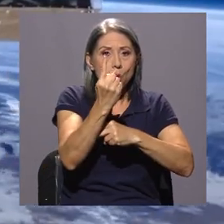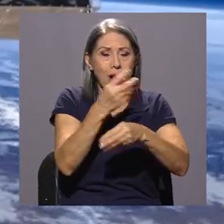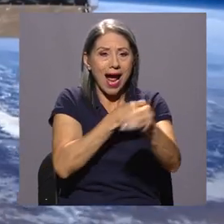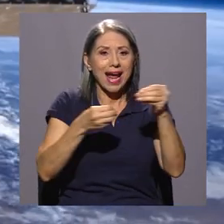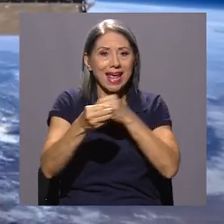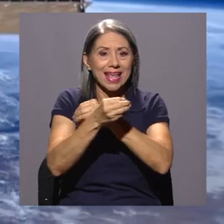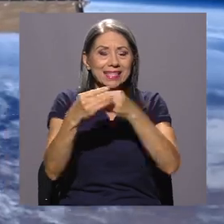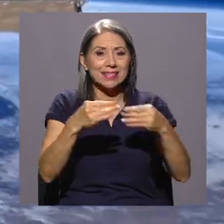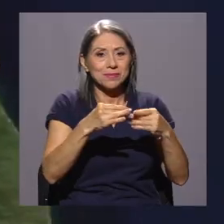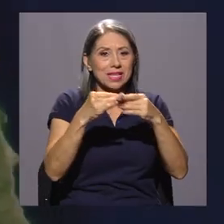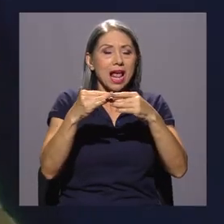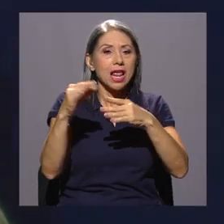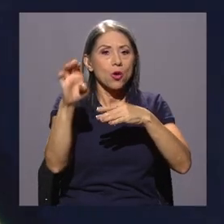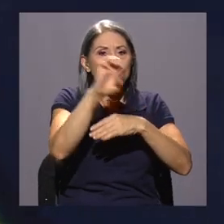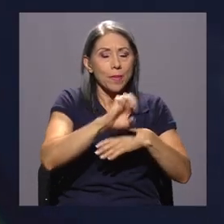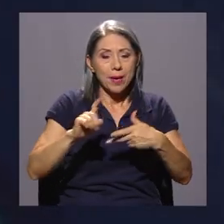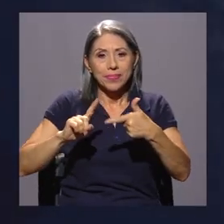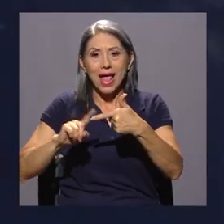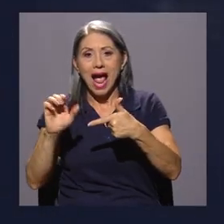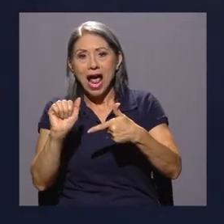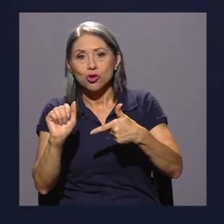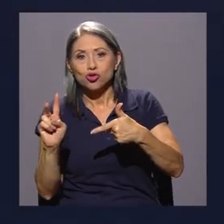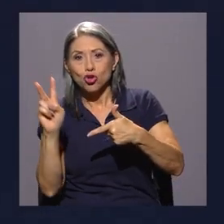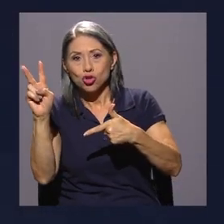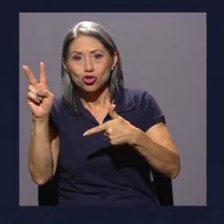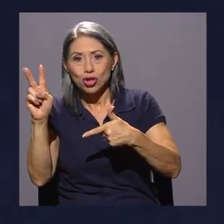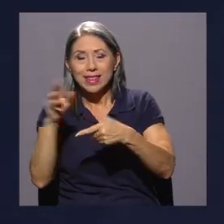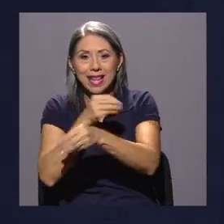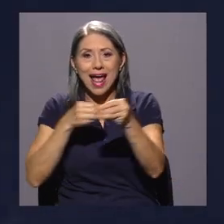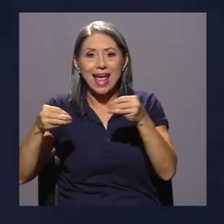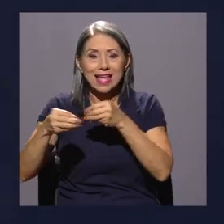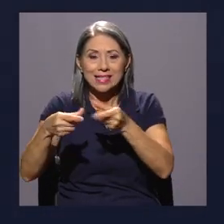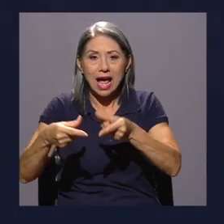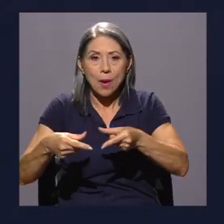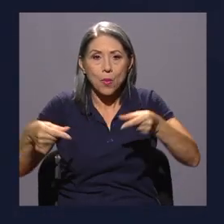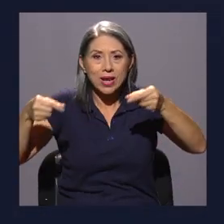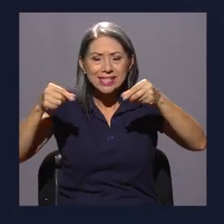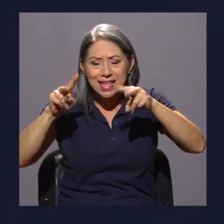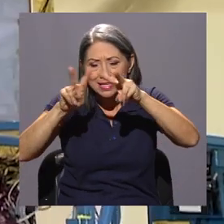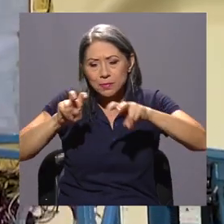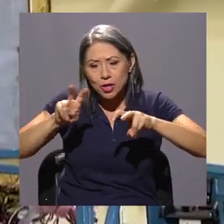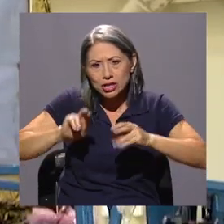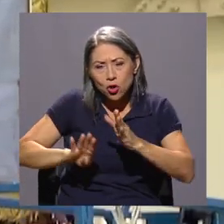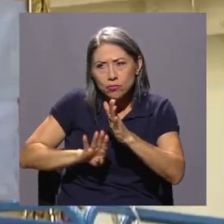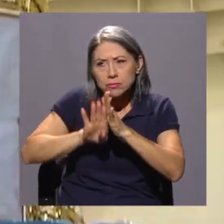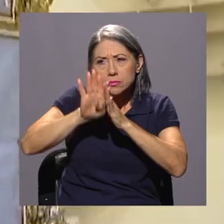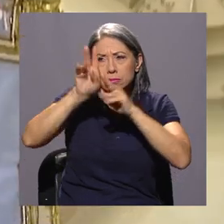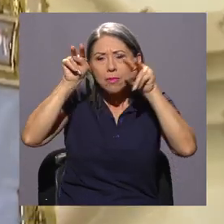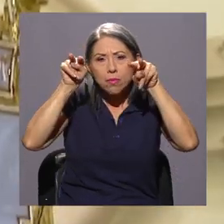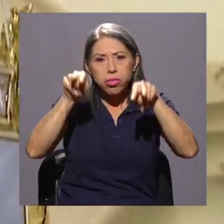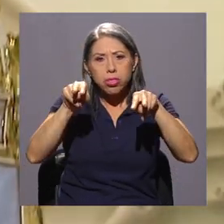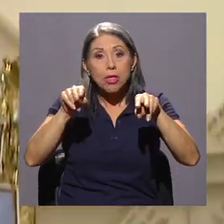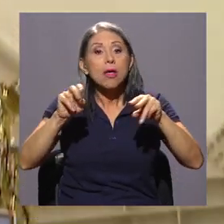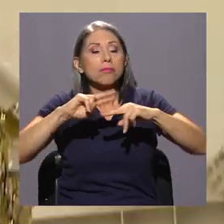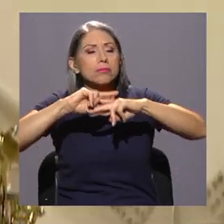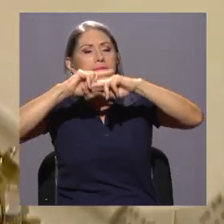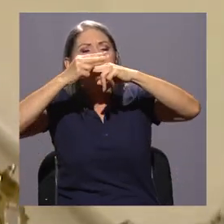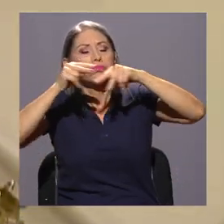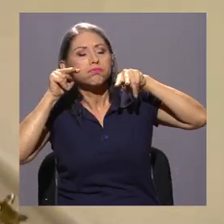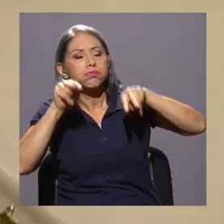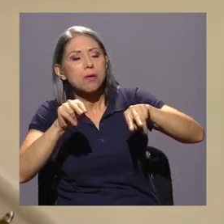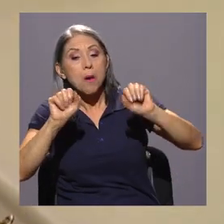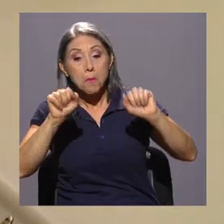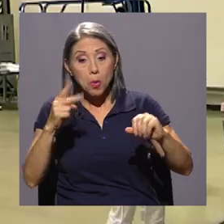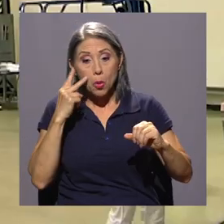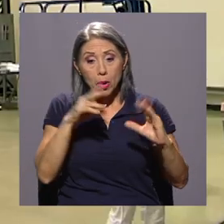la Agencia Espacial Europea, y el ALOS-2, de la Agencia Japonesa de Exploración Aeroespacial. De esta manera, pudo comparar resultados